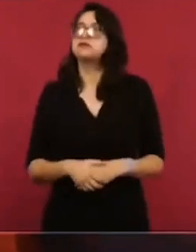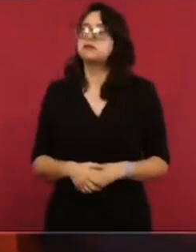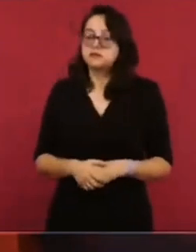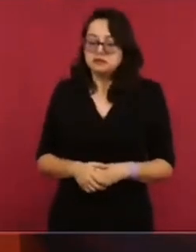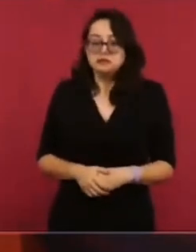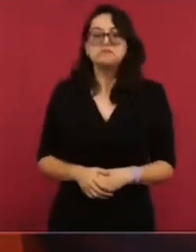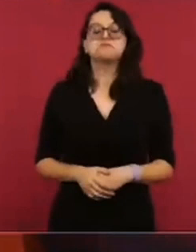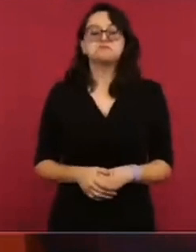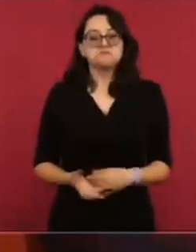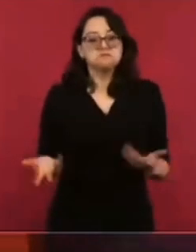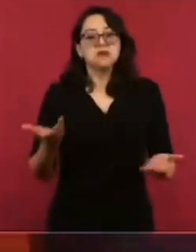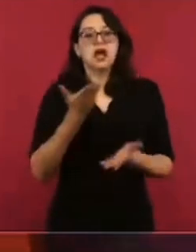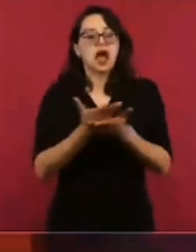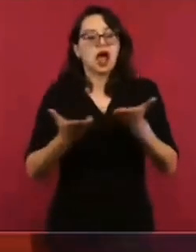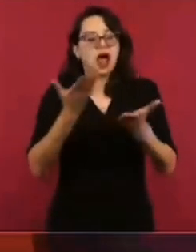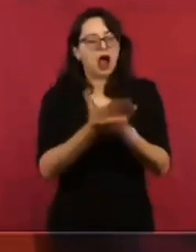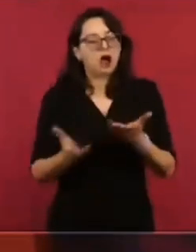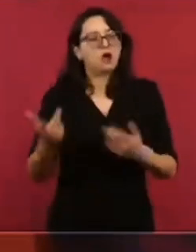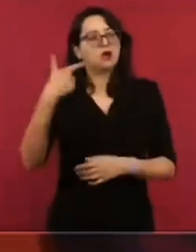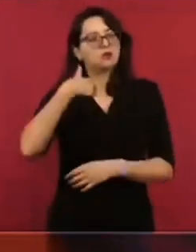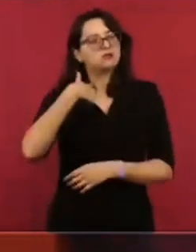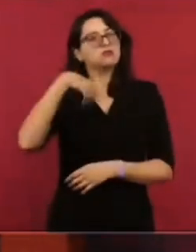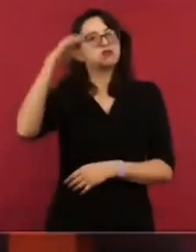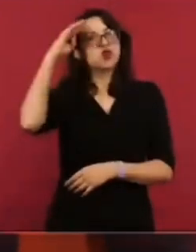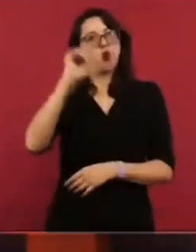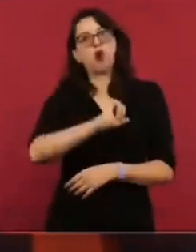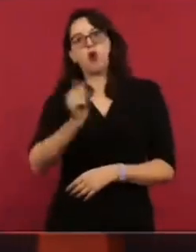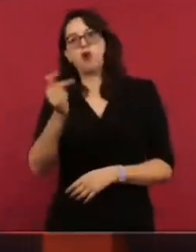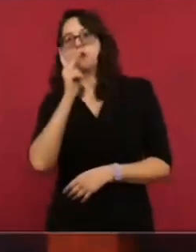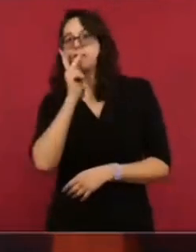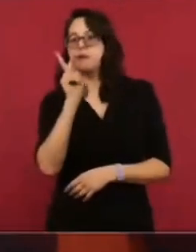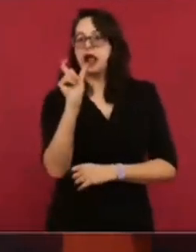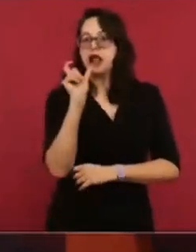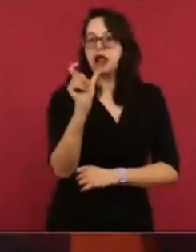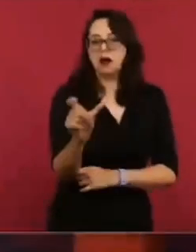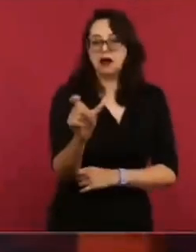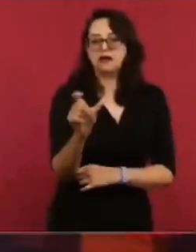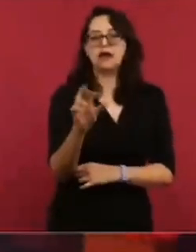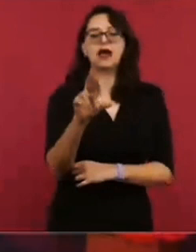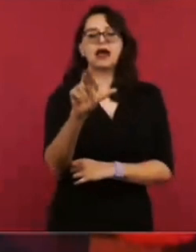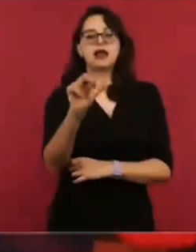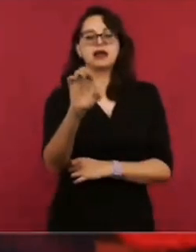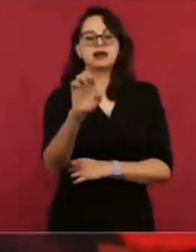De que el triunfo de la reacción es moralmente imposible.